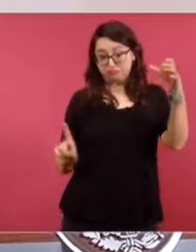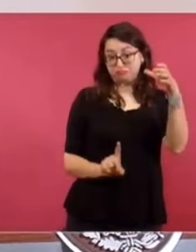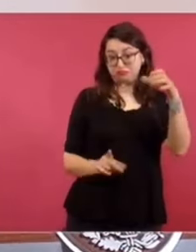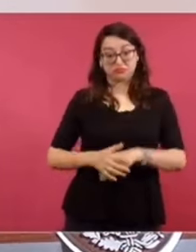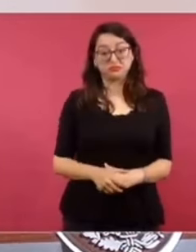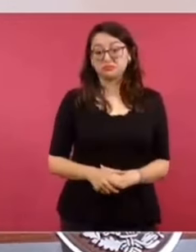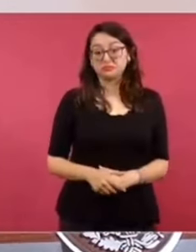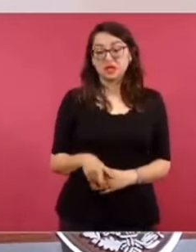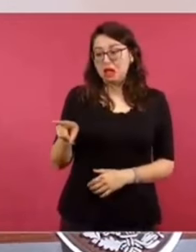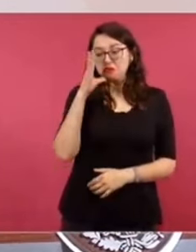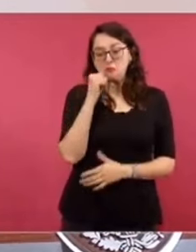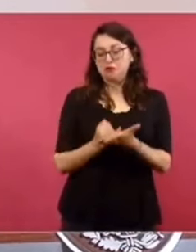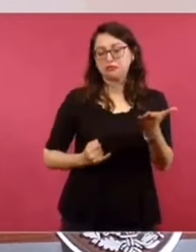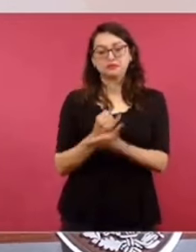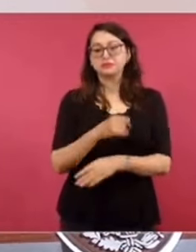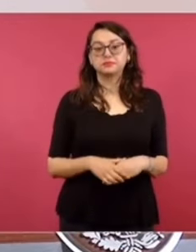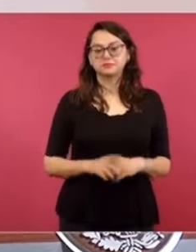decirlo claro.